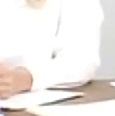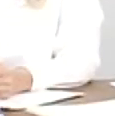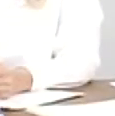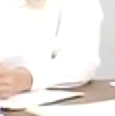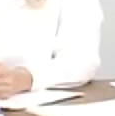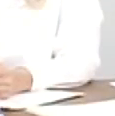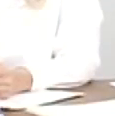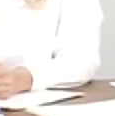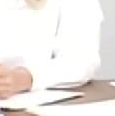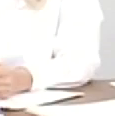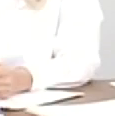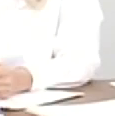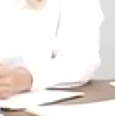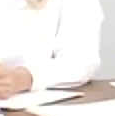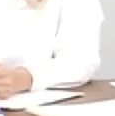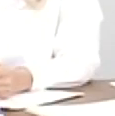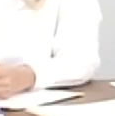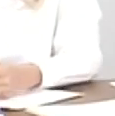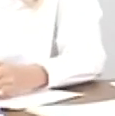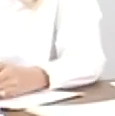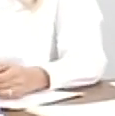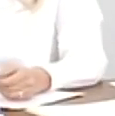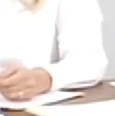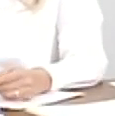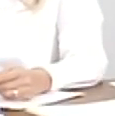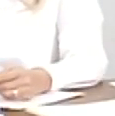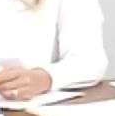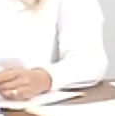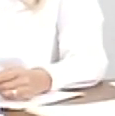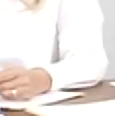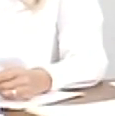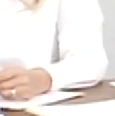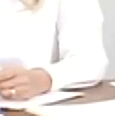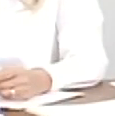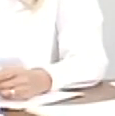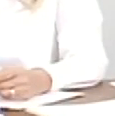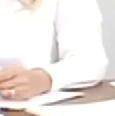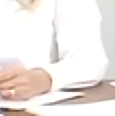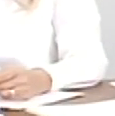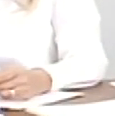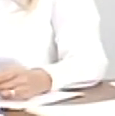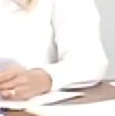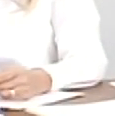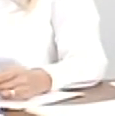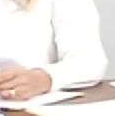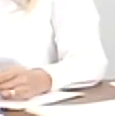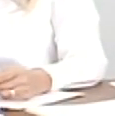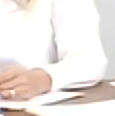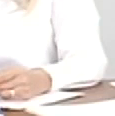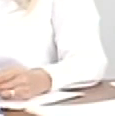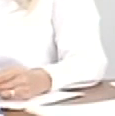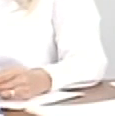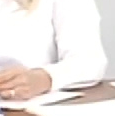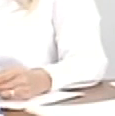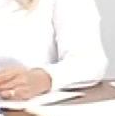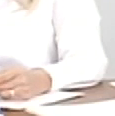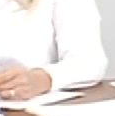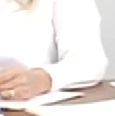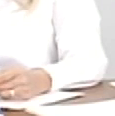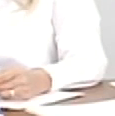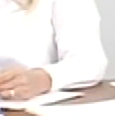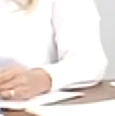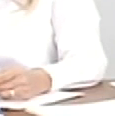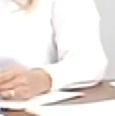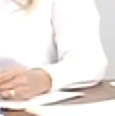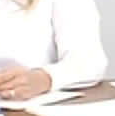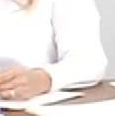alimentación escolar, escuelas y liceos para nuestros niños, niñas y voy a